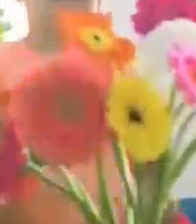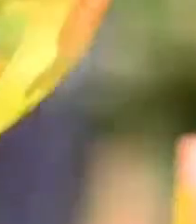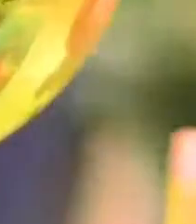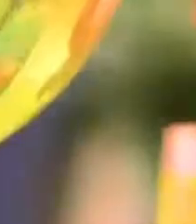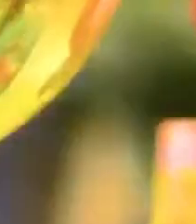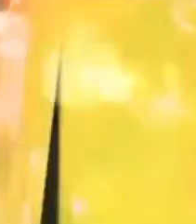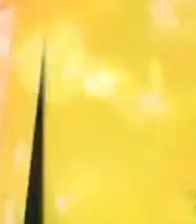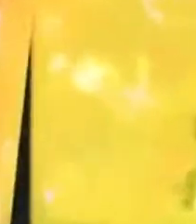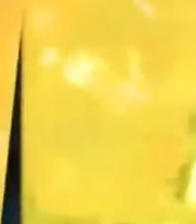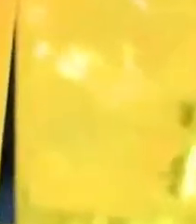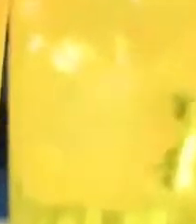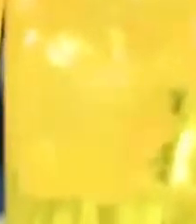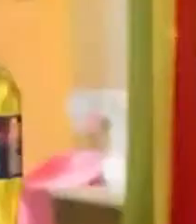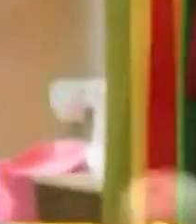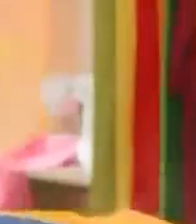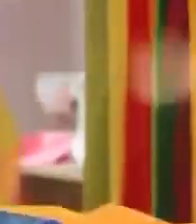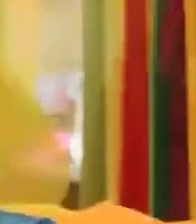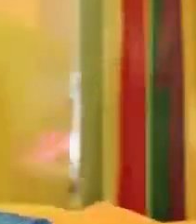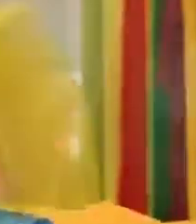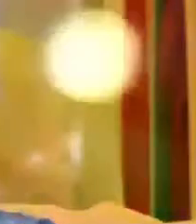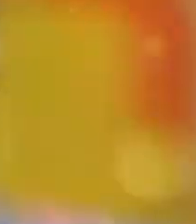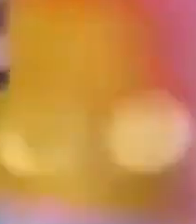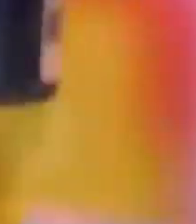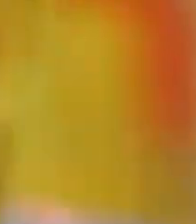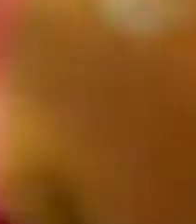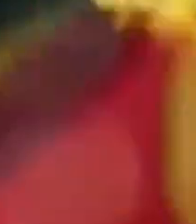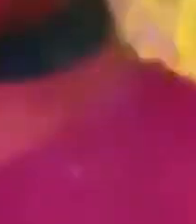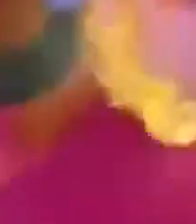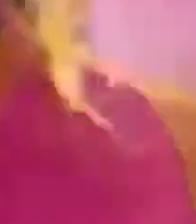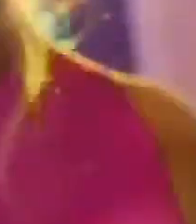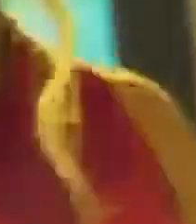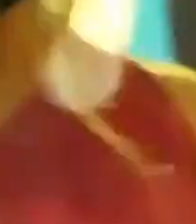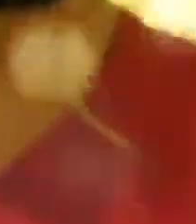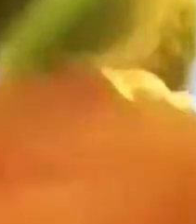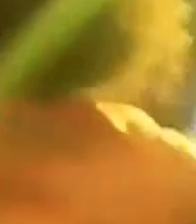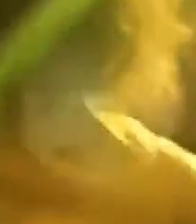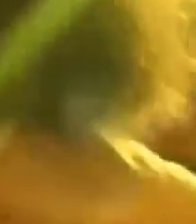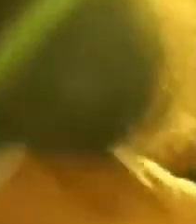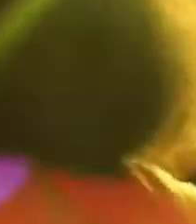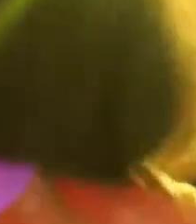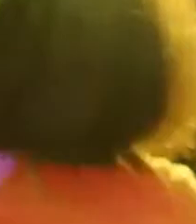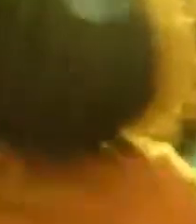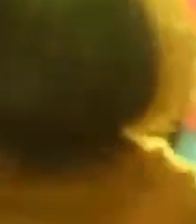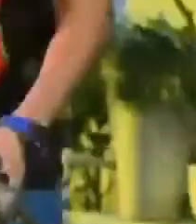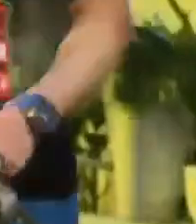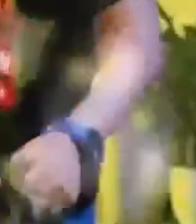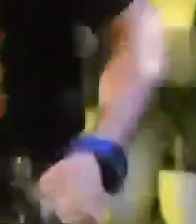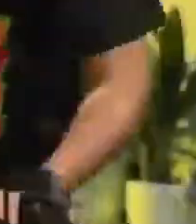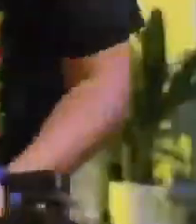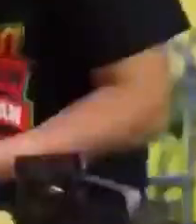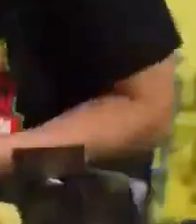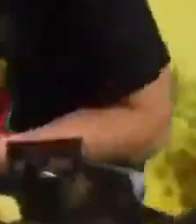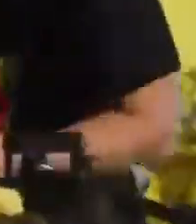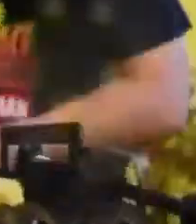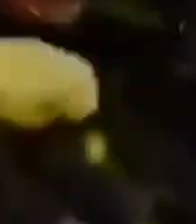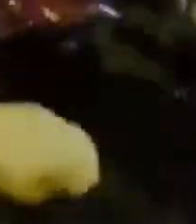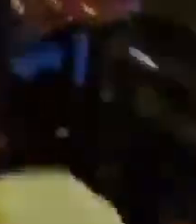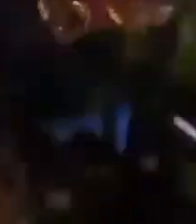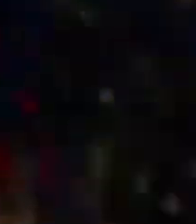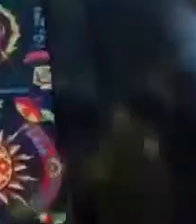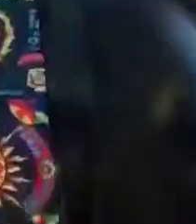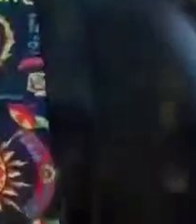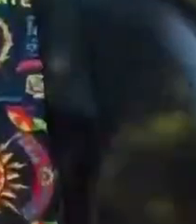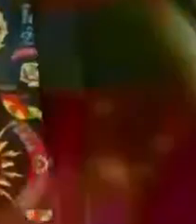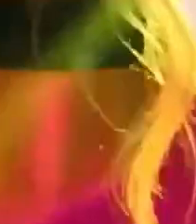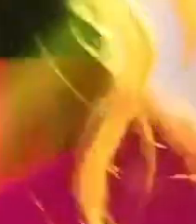buena cintura. Con ese ritmo único que llevamos dentro. Vamos Perú, que nada nos detenga. Y es que nosotros sabemos